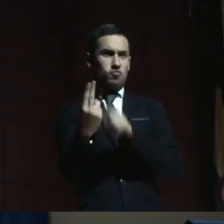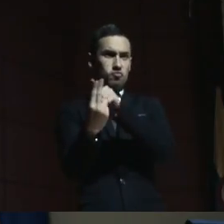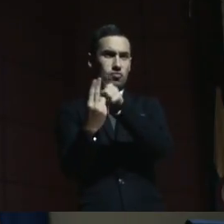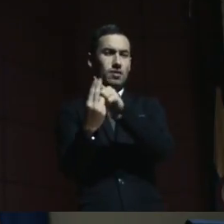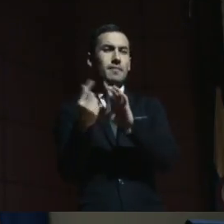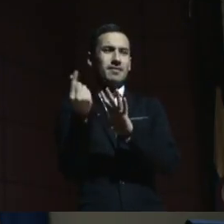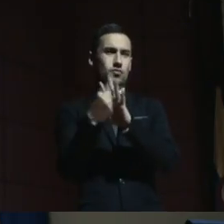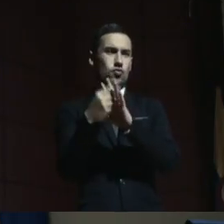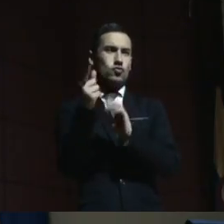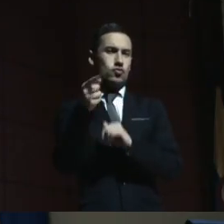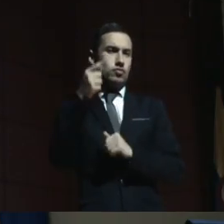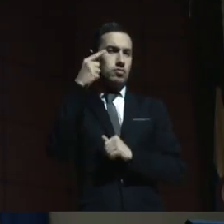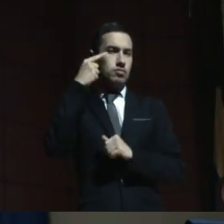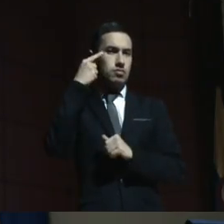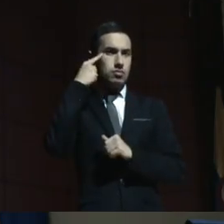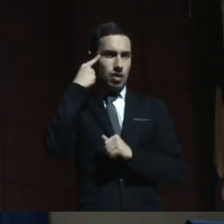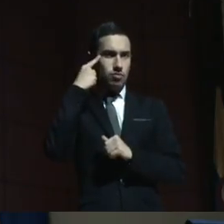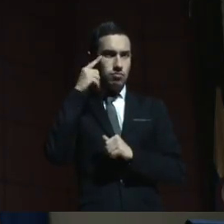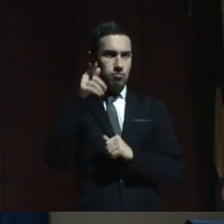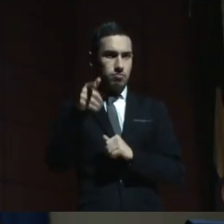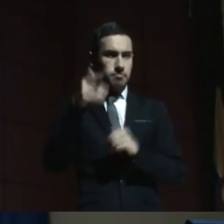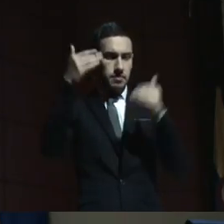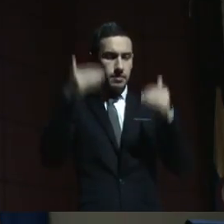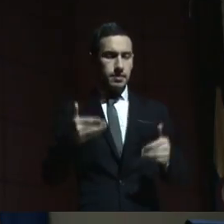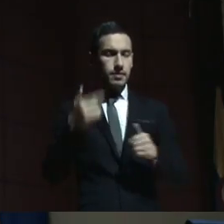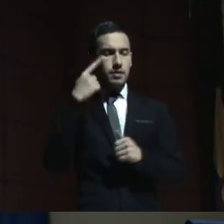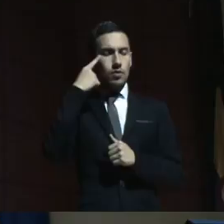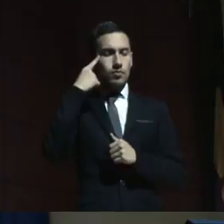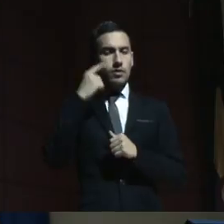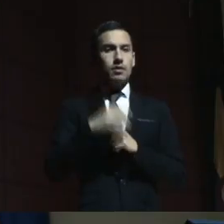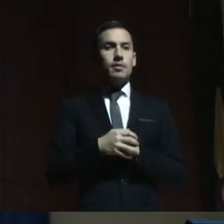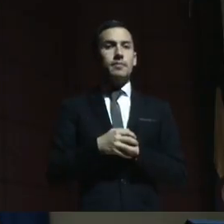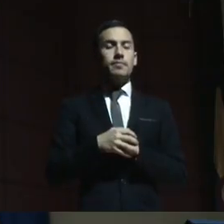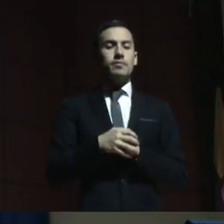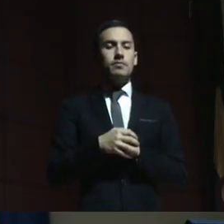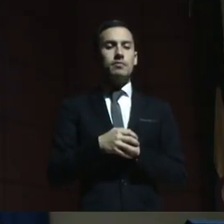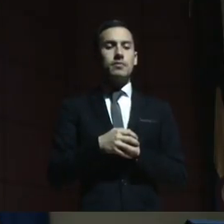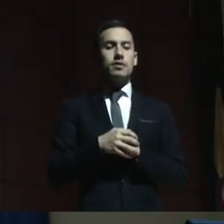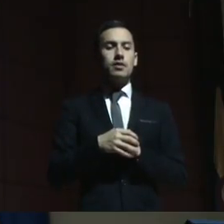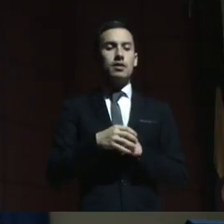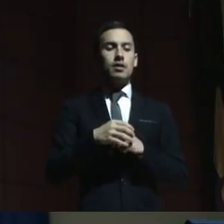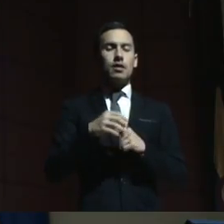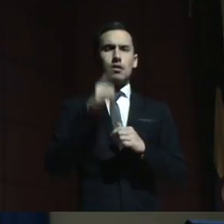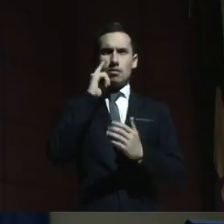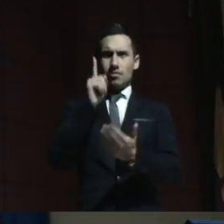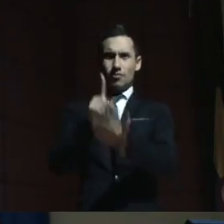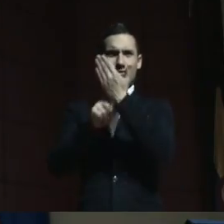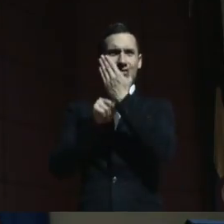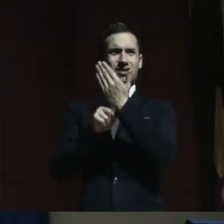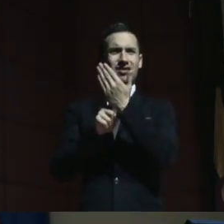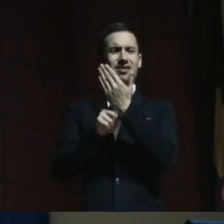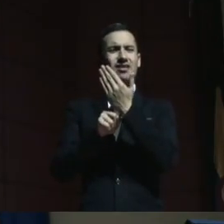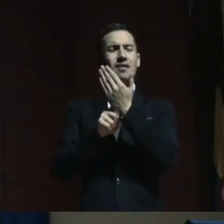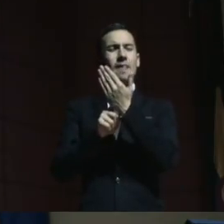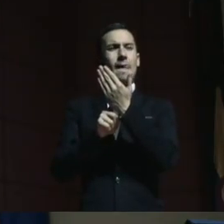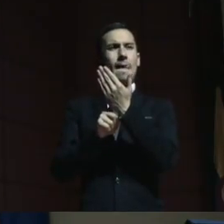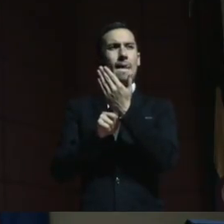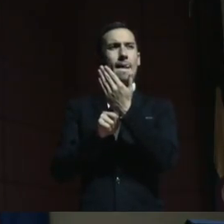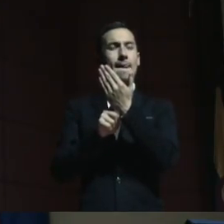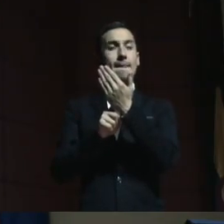pero el mismo programa de televisión que mostró la boda, ¿cierto? Al final mostraban los mismos